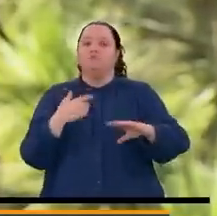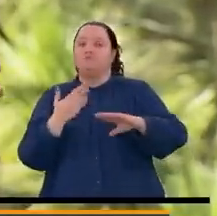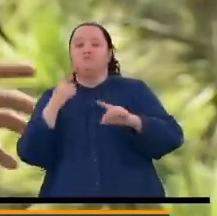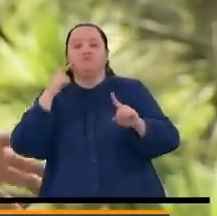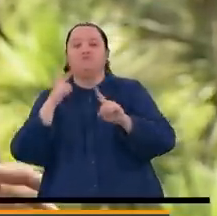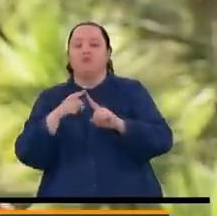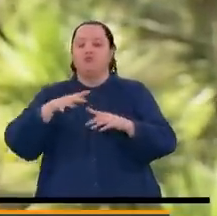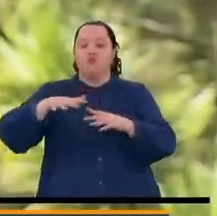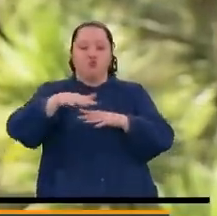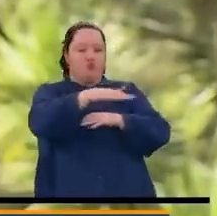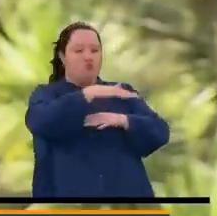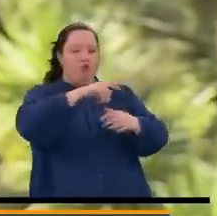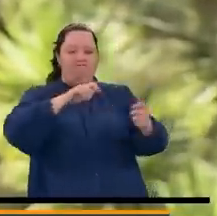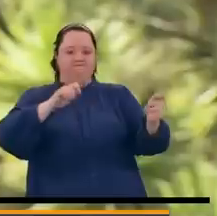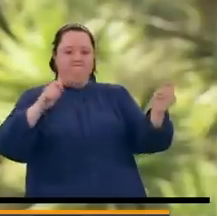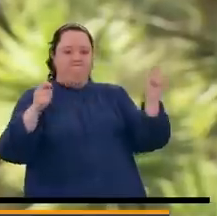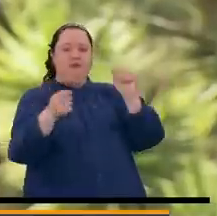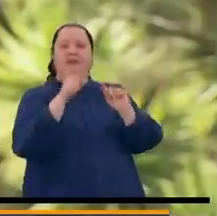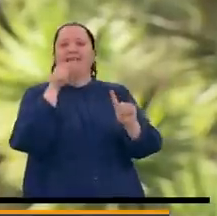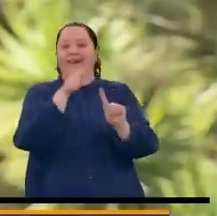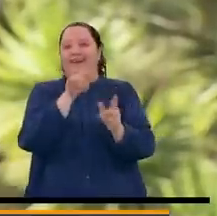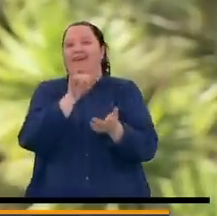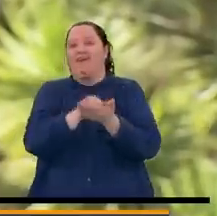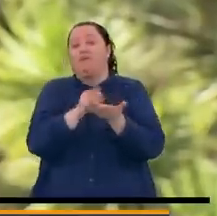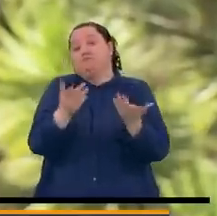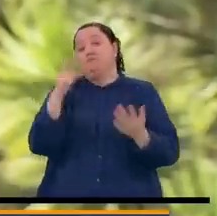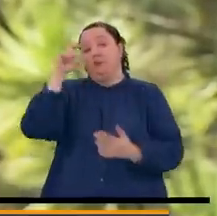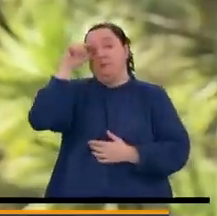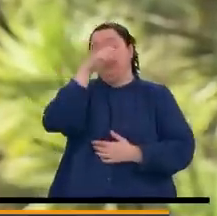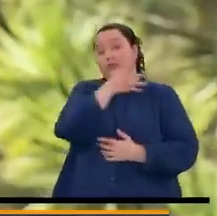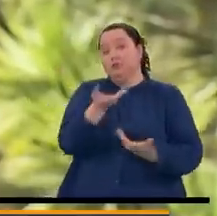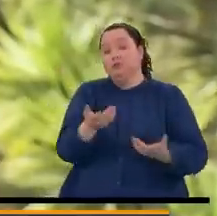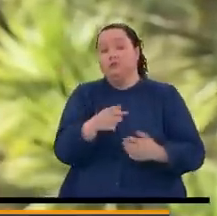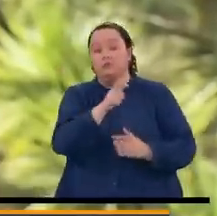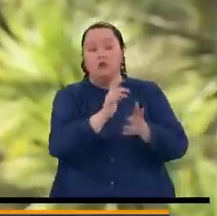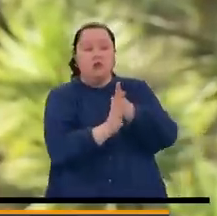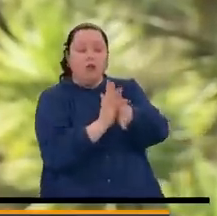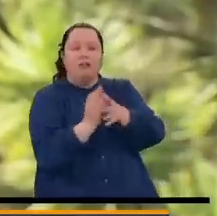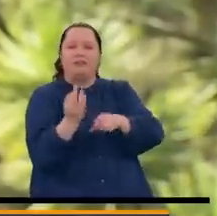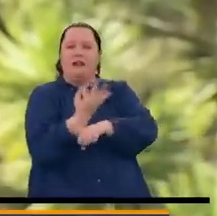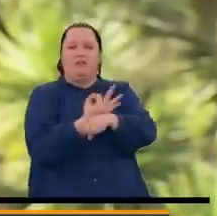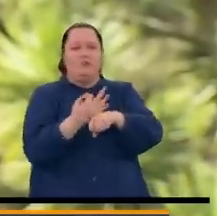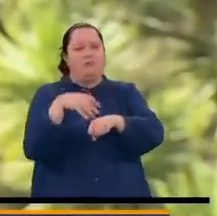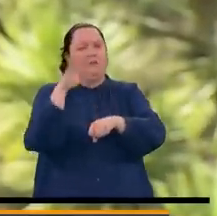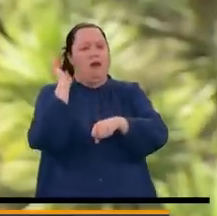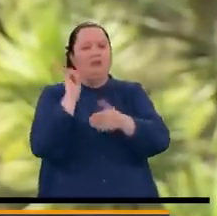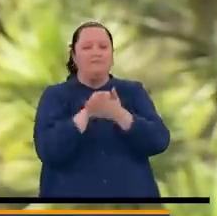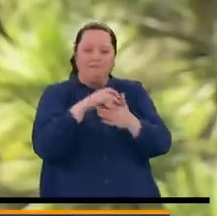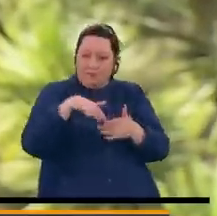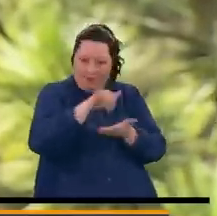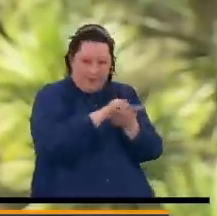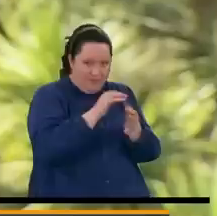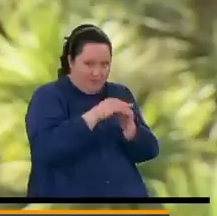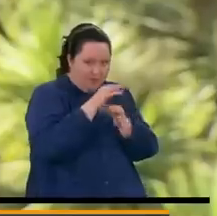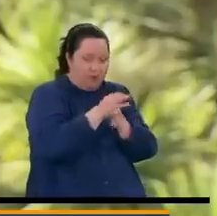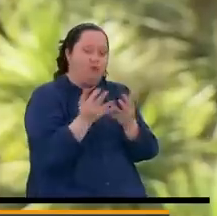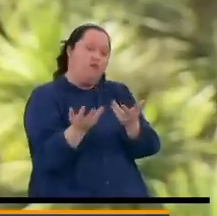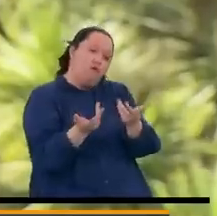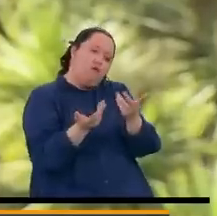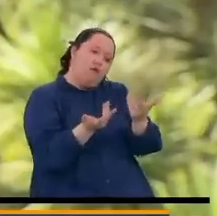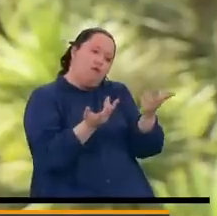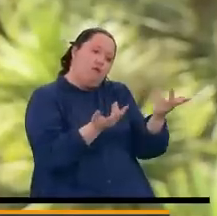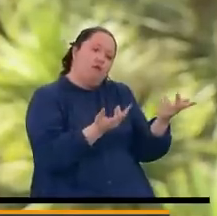Buenas Inclusive el presidente Gustavo Petro escuchó por más de tres horas allí en el Tarra, norte de Santander, en donde